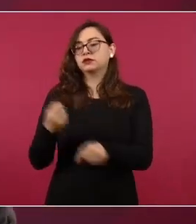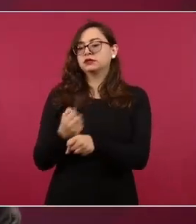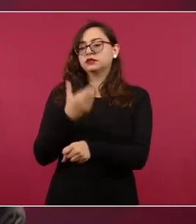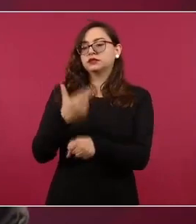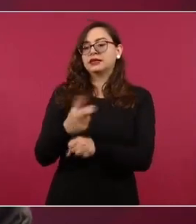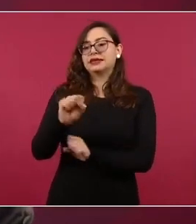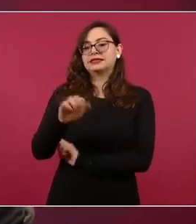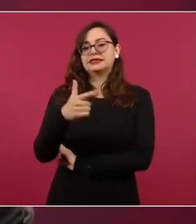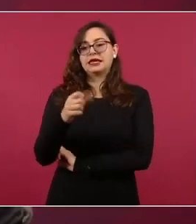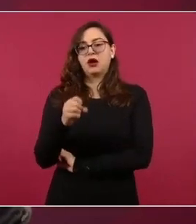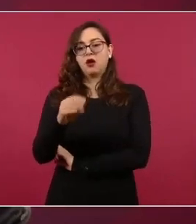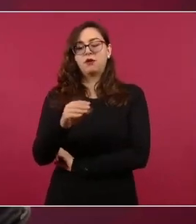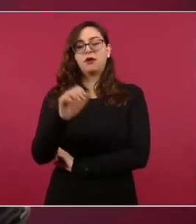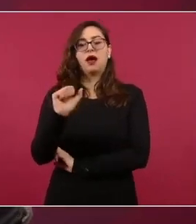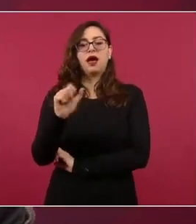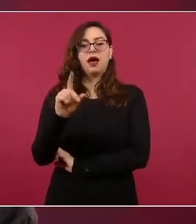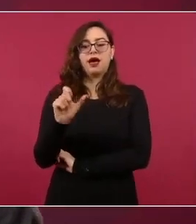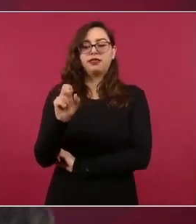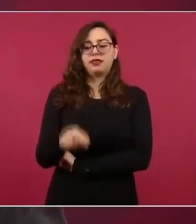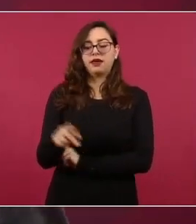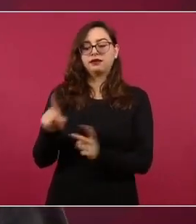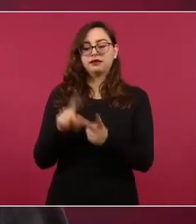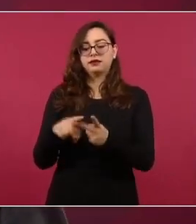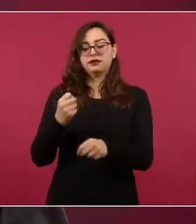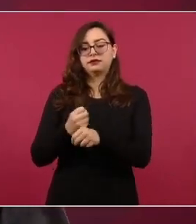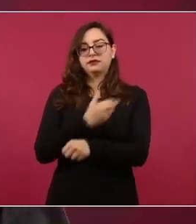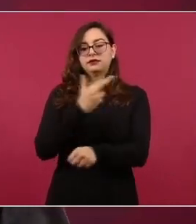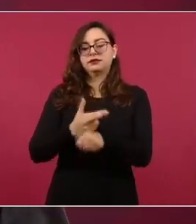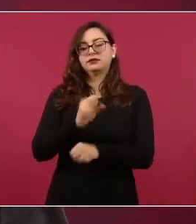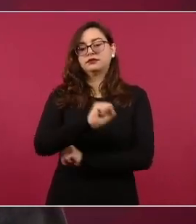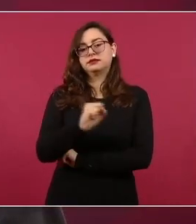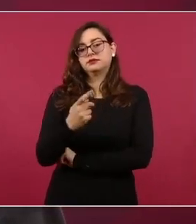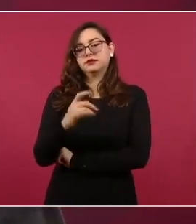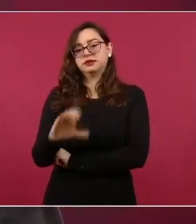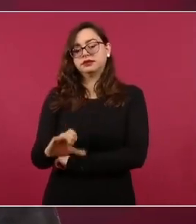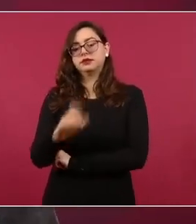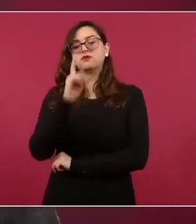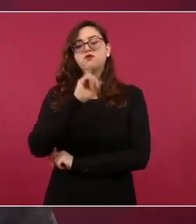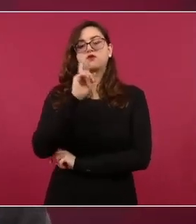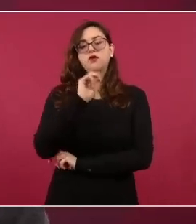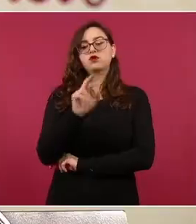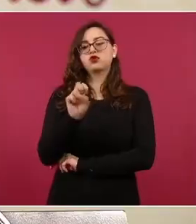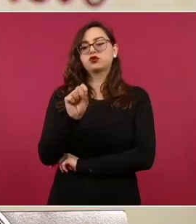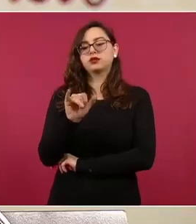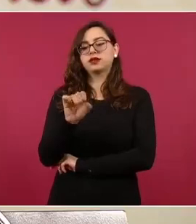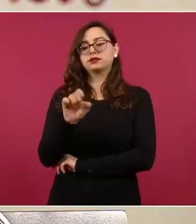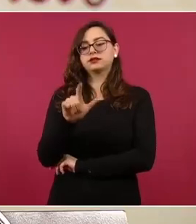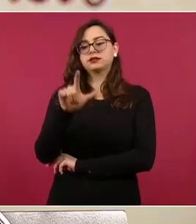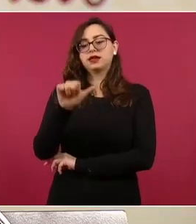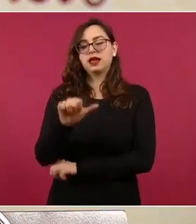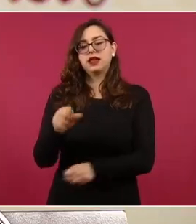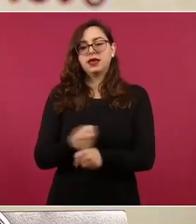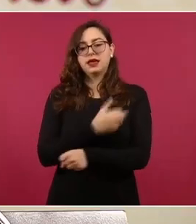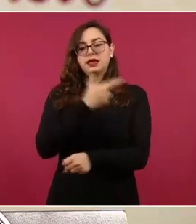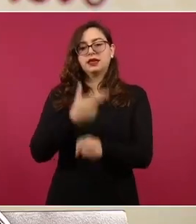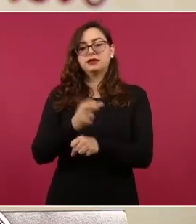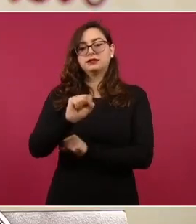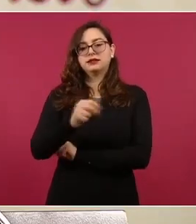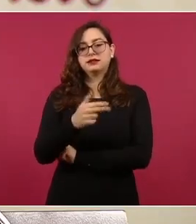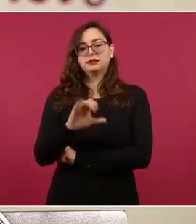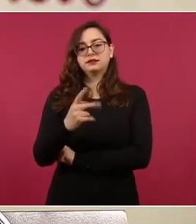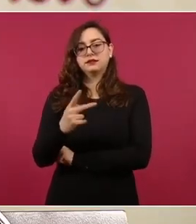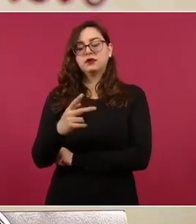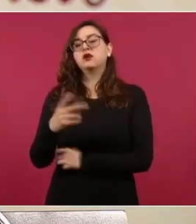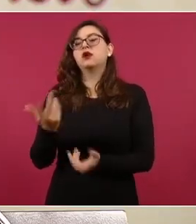Augusto López, la secretaria de Seguridad, Rosa Isela Rodríguez, el secretario de Hacienda y Crédito Público, Rogelio